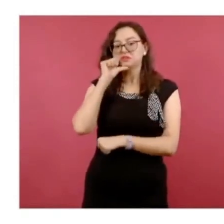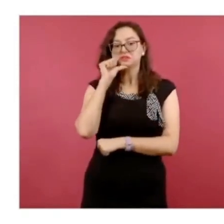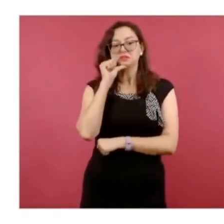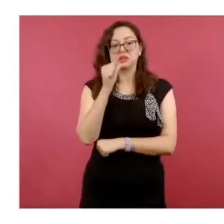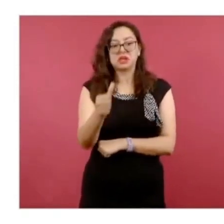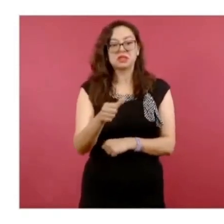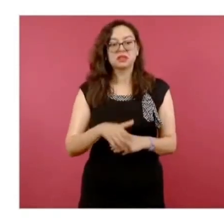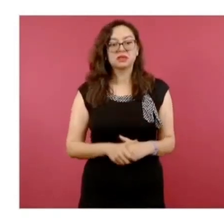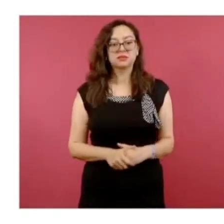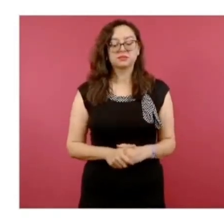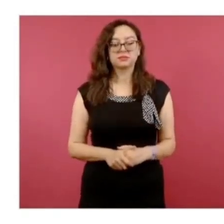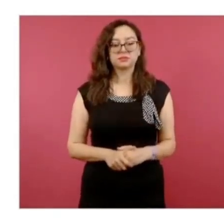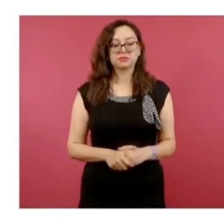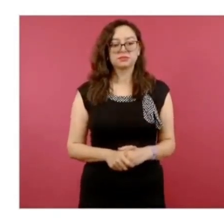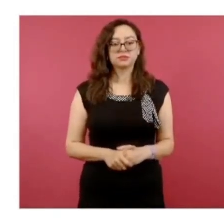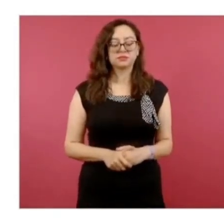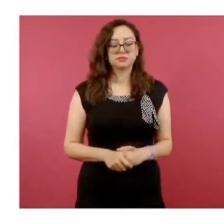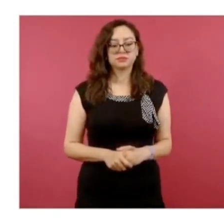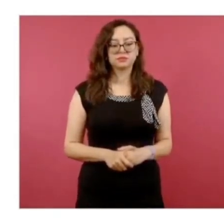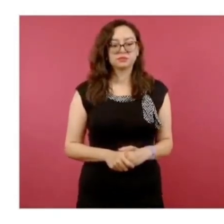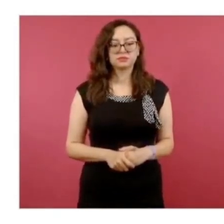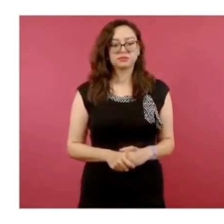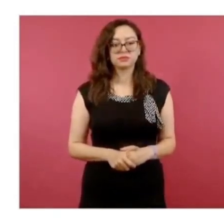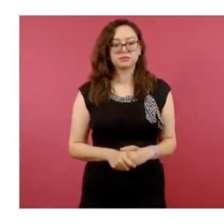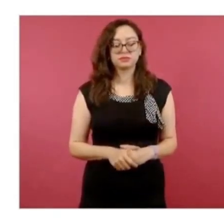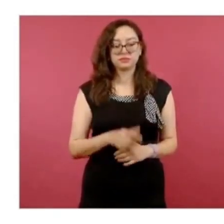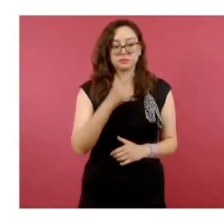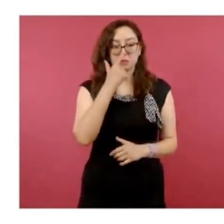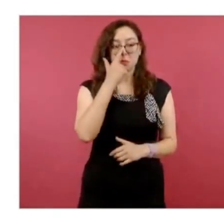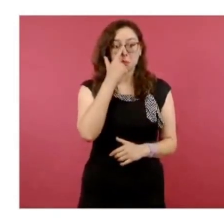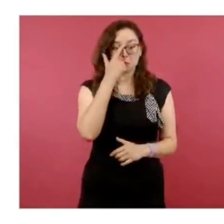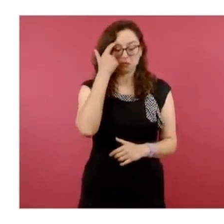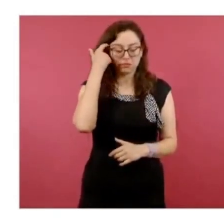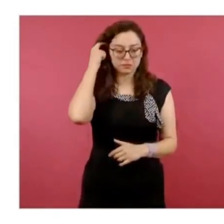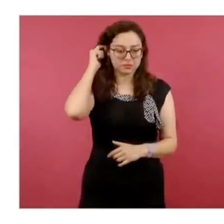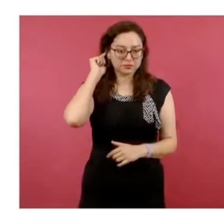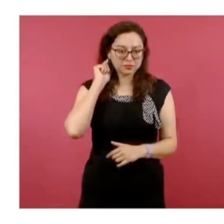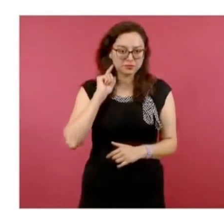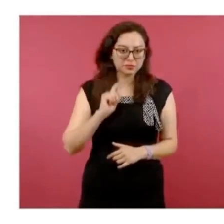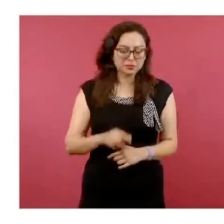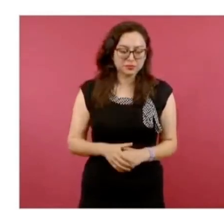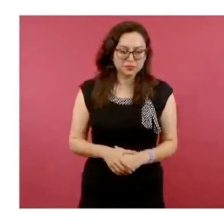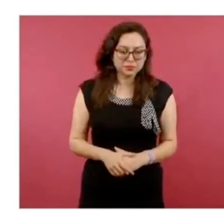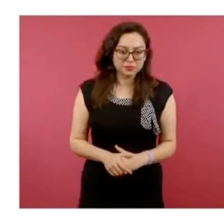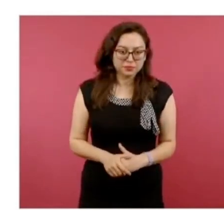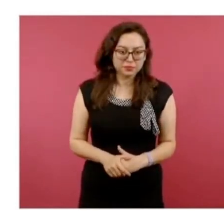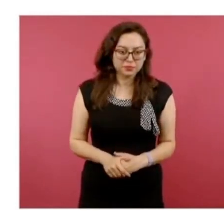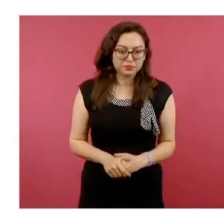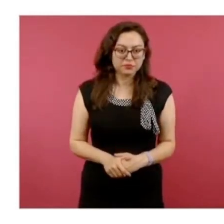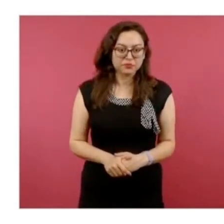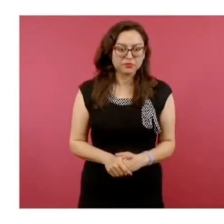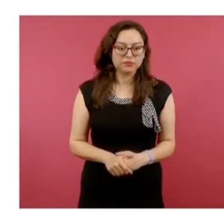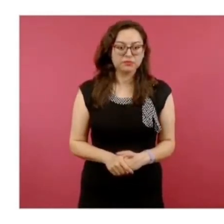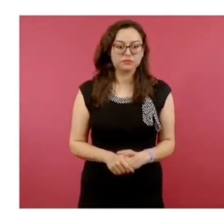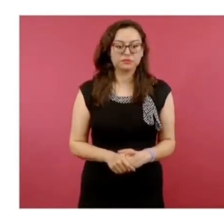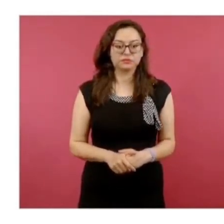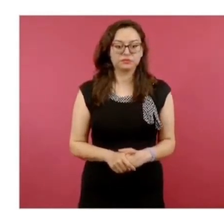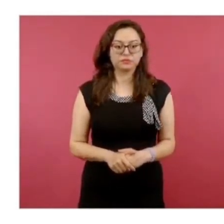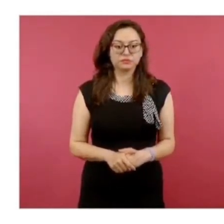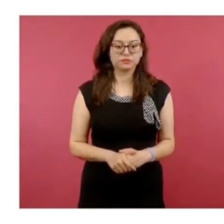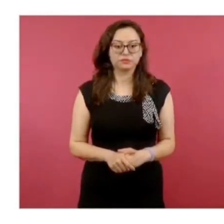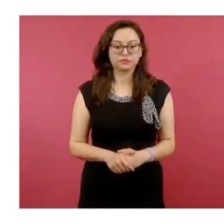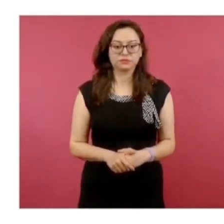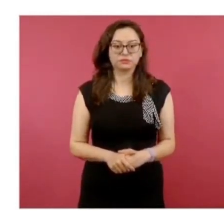que se publica en El